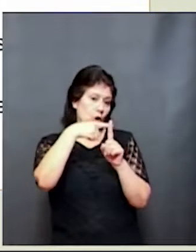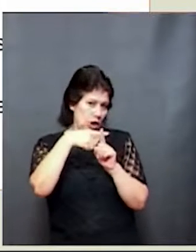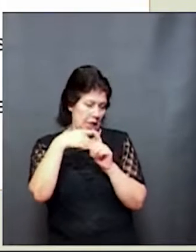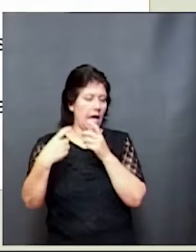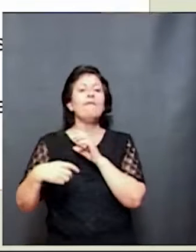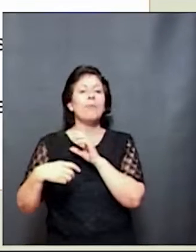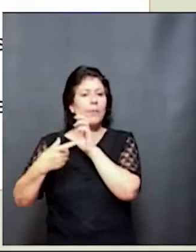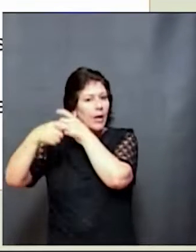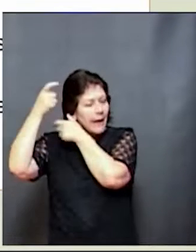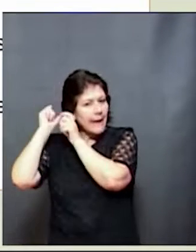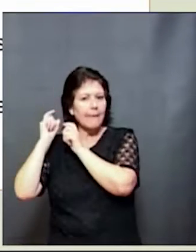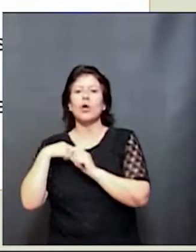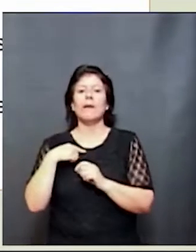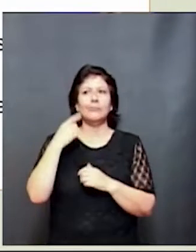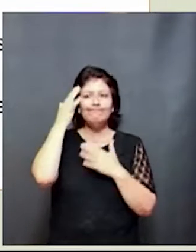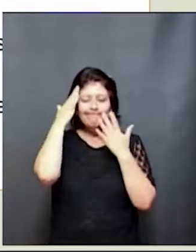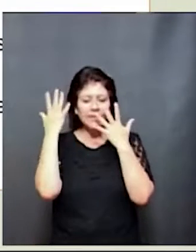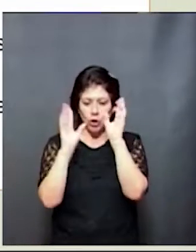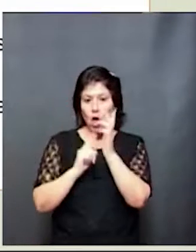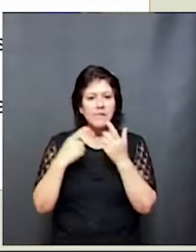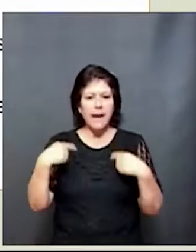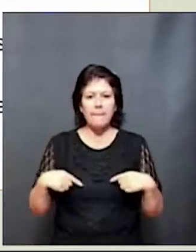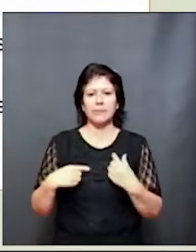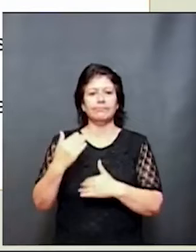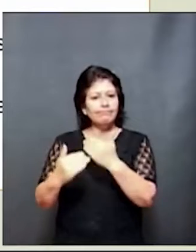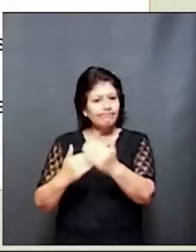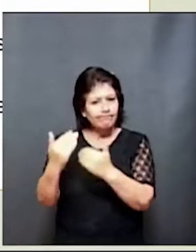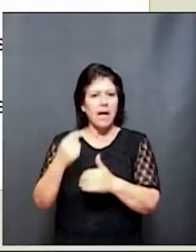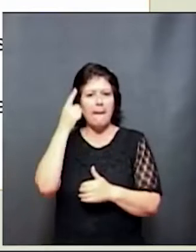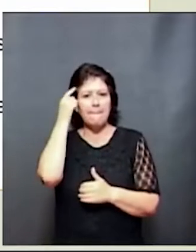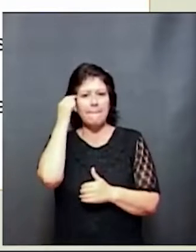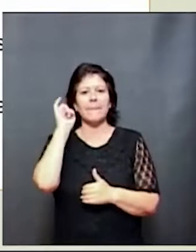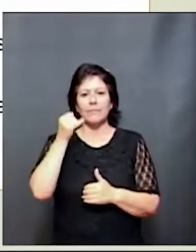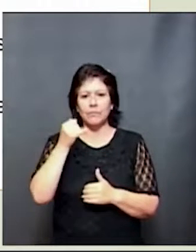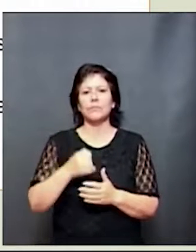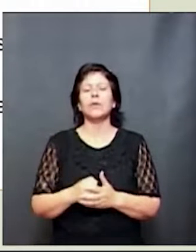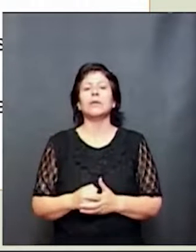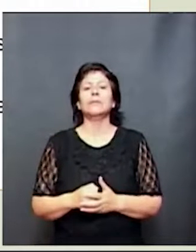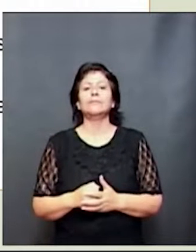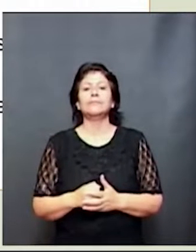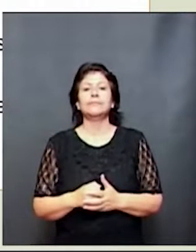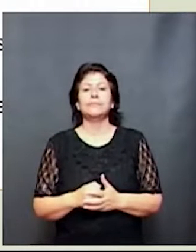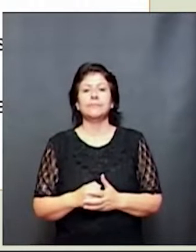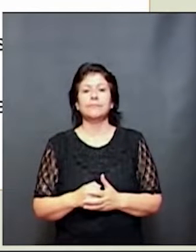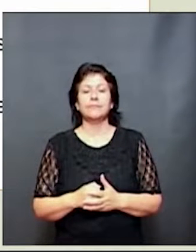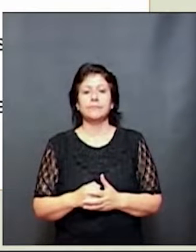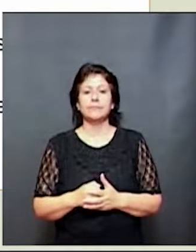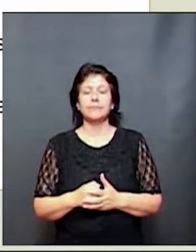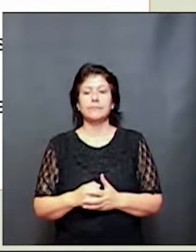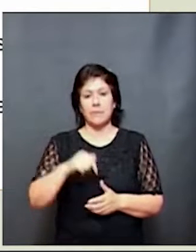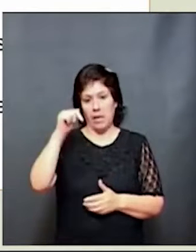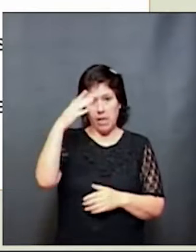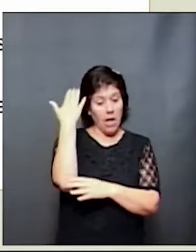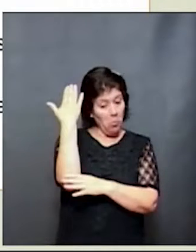el aprendizaje a través de los sentidos nos van a ayudar a desarrollar aprendizajes y un buen neurodesarrollo. En esta jornada estamos